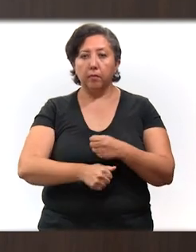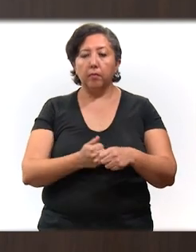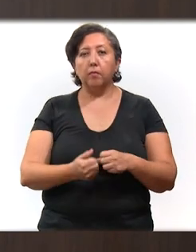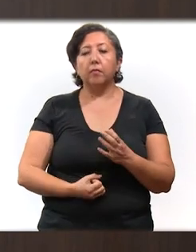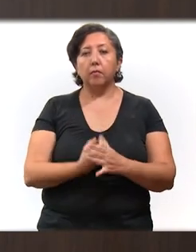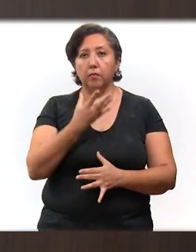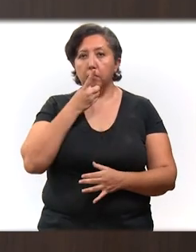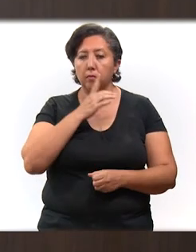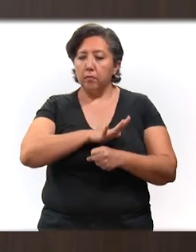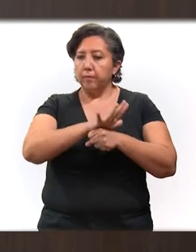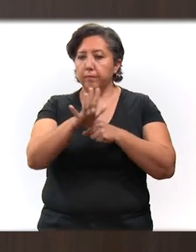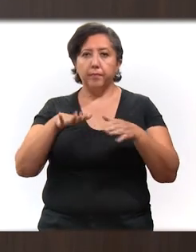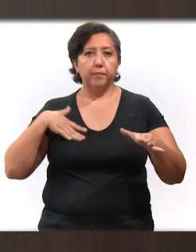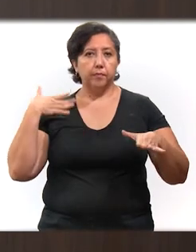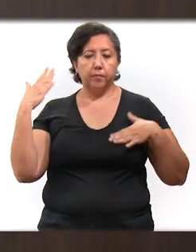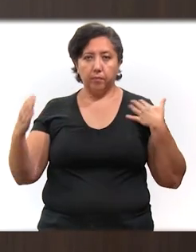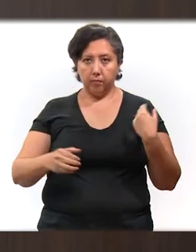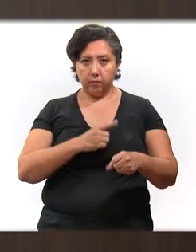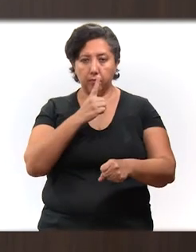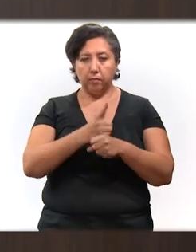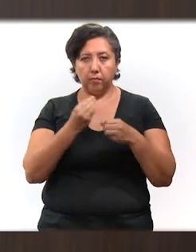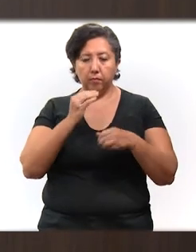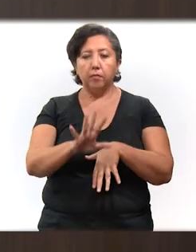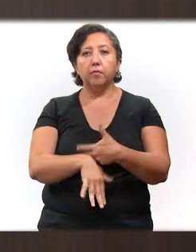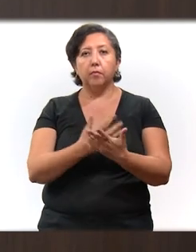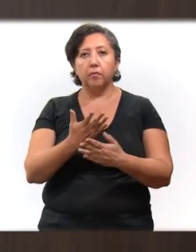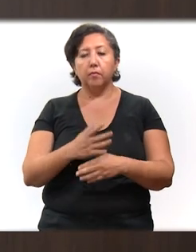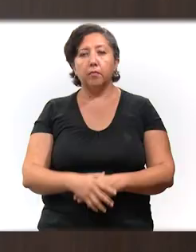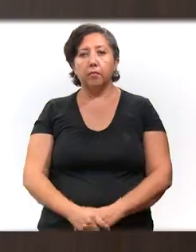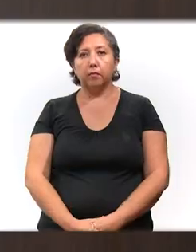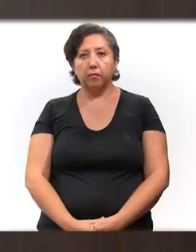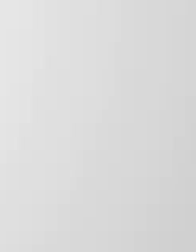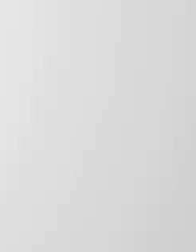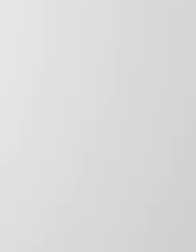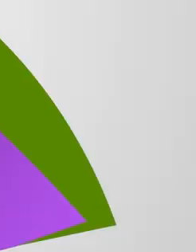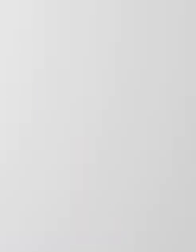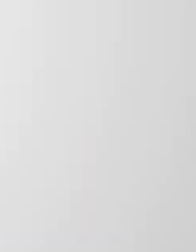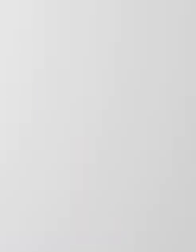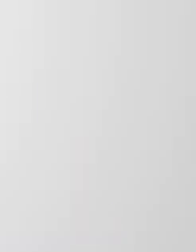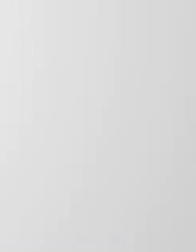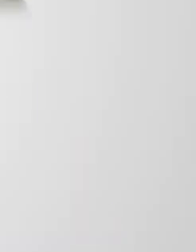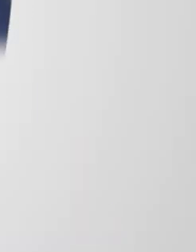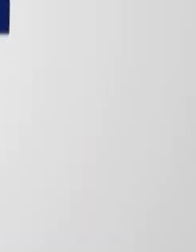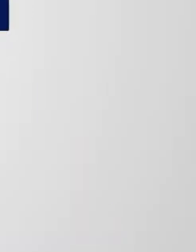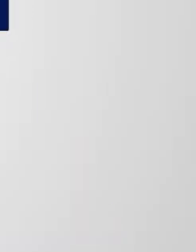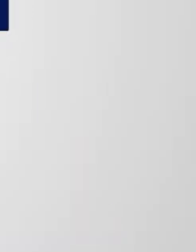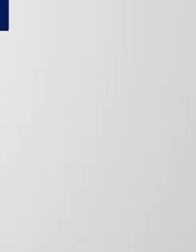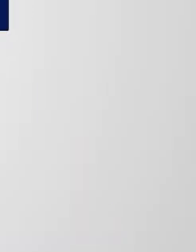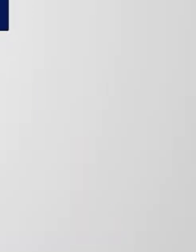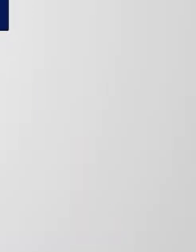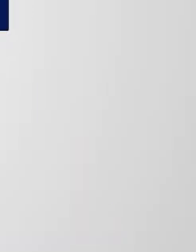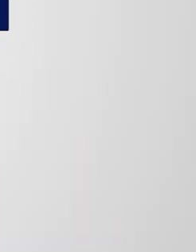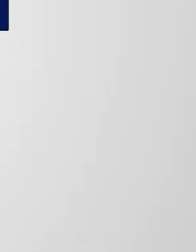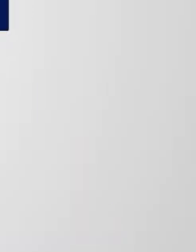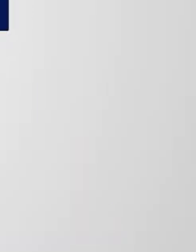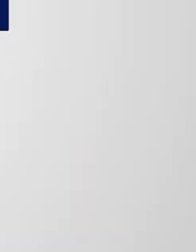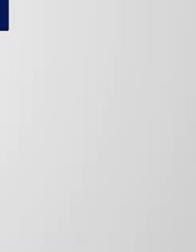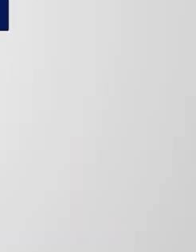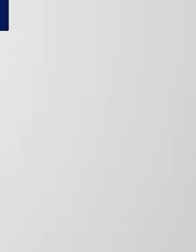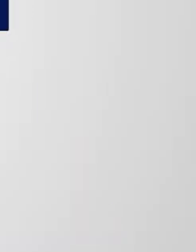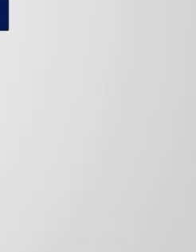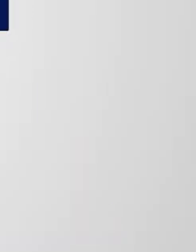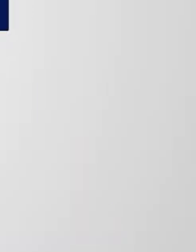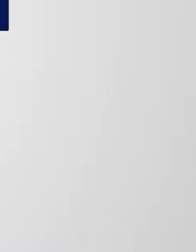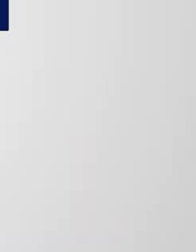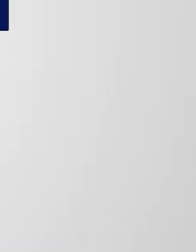próspero año 2022, lleno de alegría, oportunidades y mucho éxito. Juntos, transformemos Yucatán. Gobierno